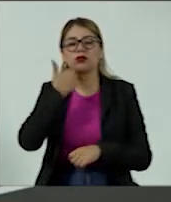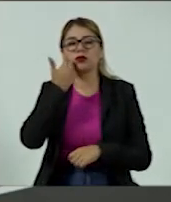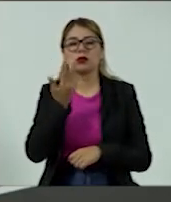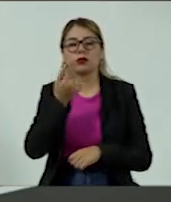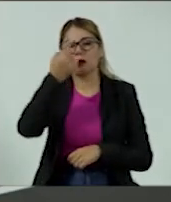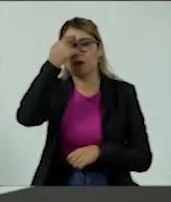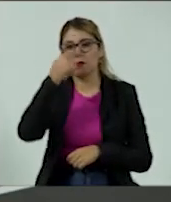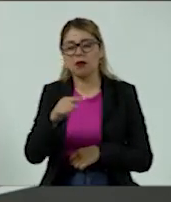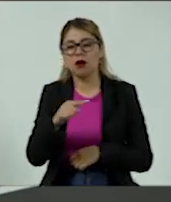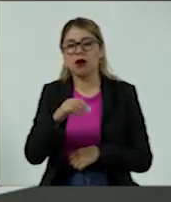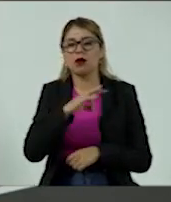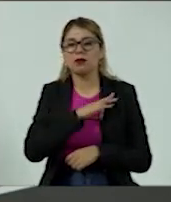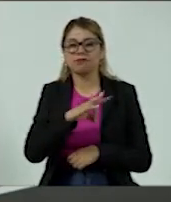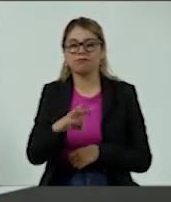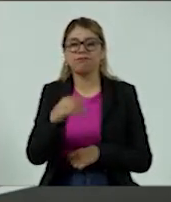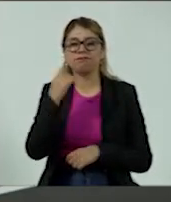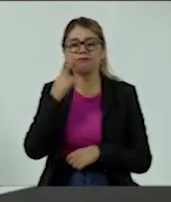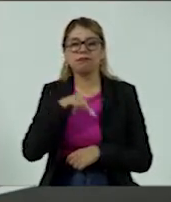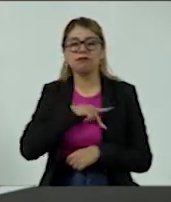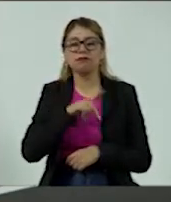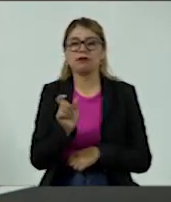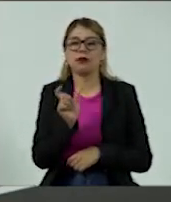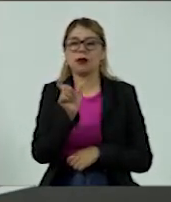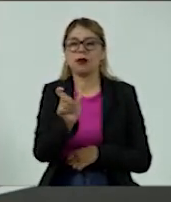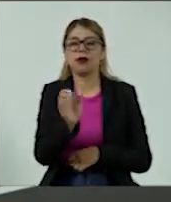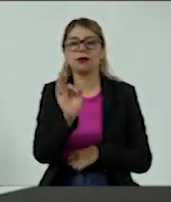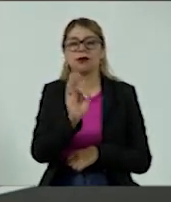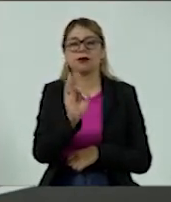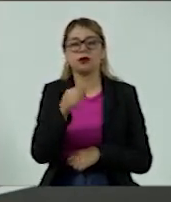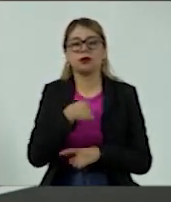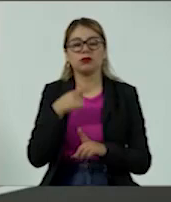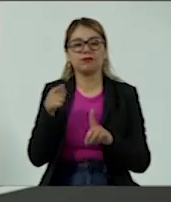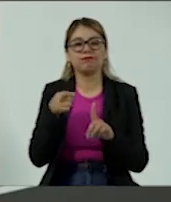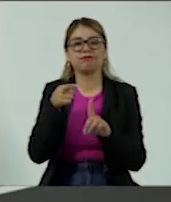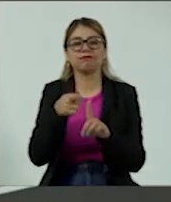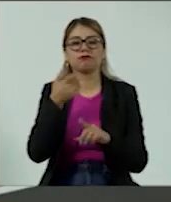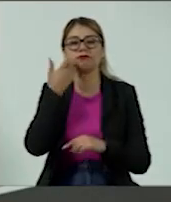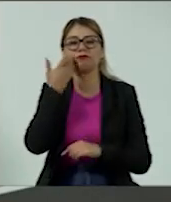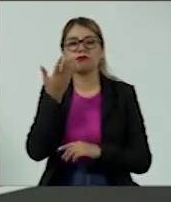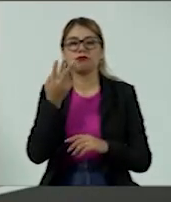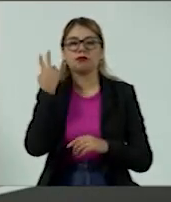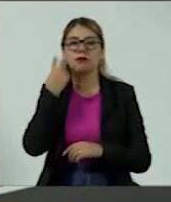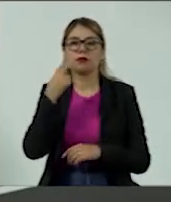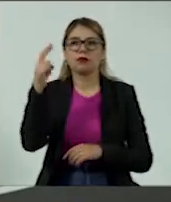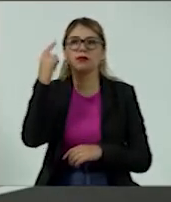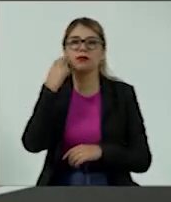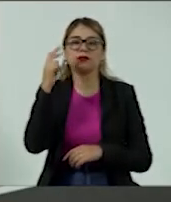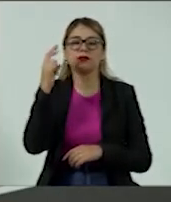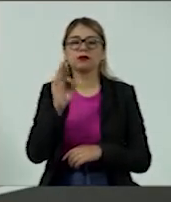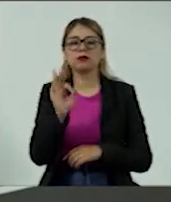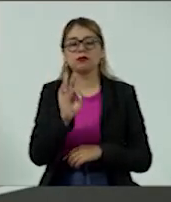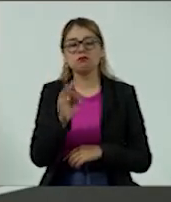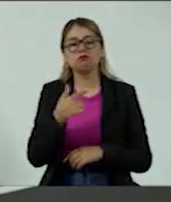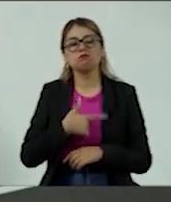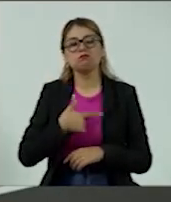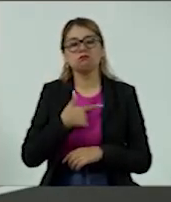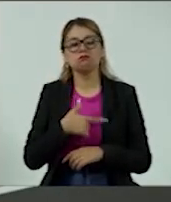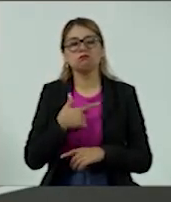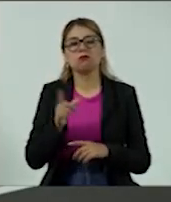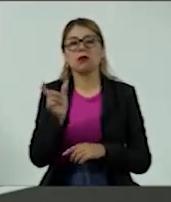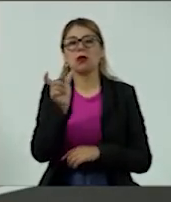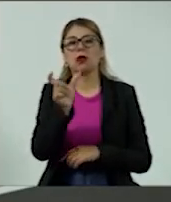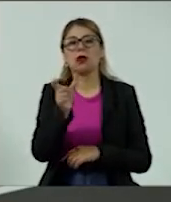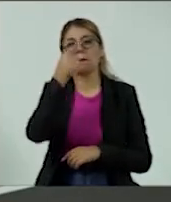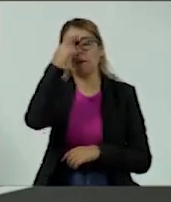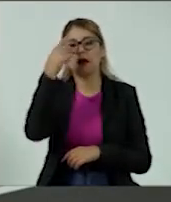tener una tarjeta. Ejemplo, si yo tengo el objetivo de viajar, probablemente me convenga más una tarjeta de